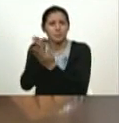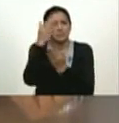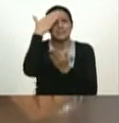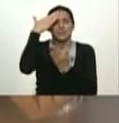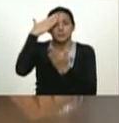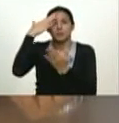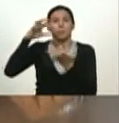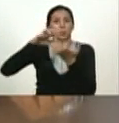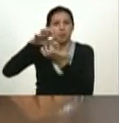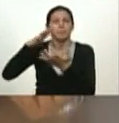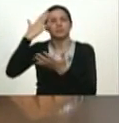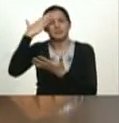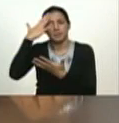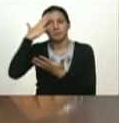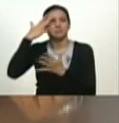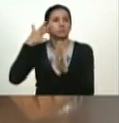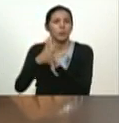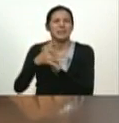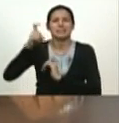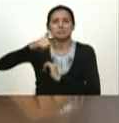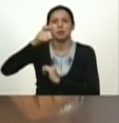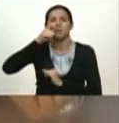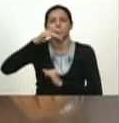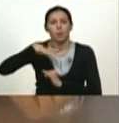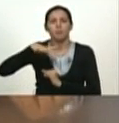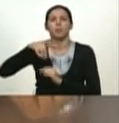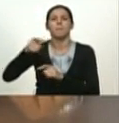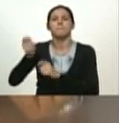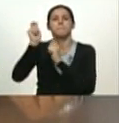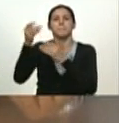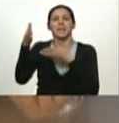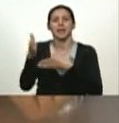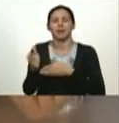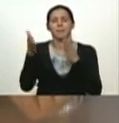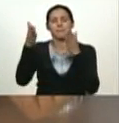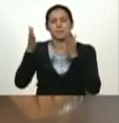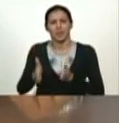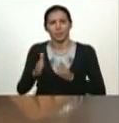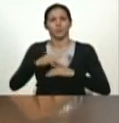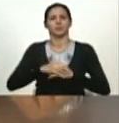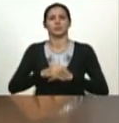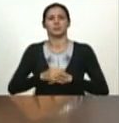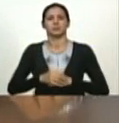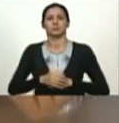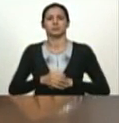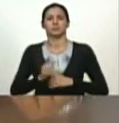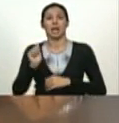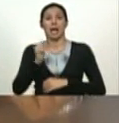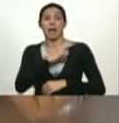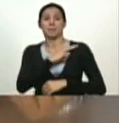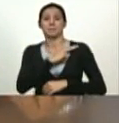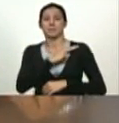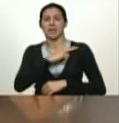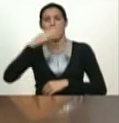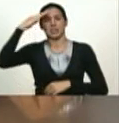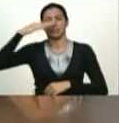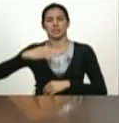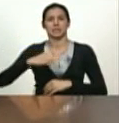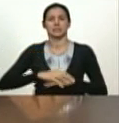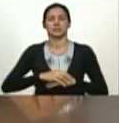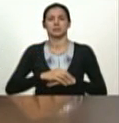es un hombre es almirante de la república ya en situación de reserva activa